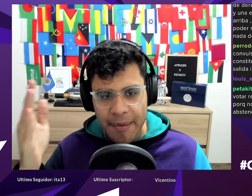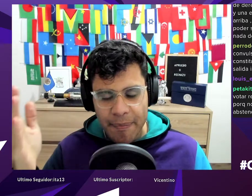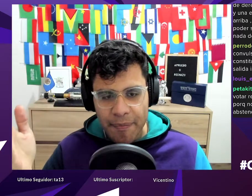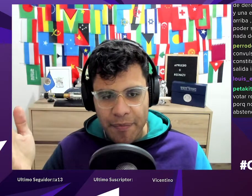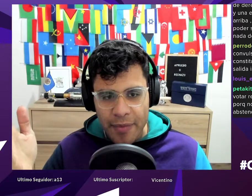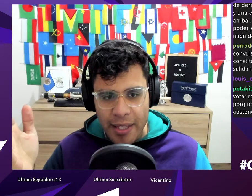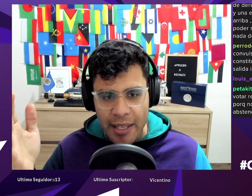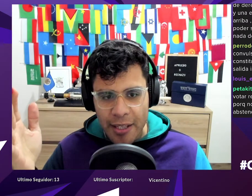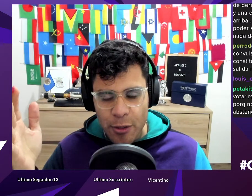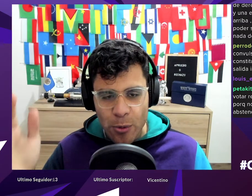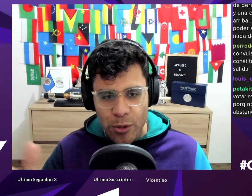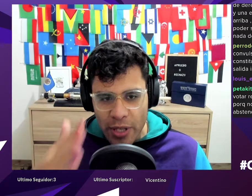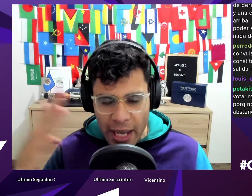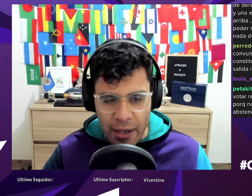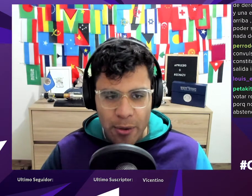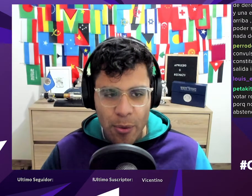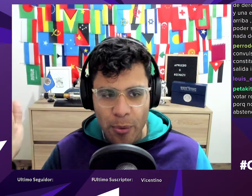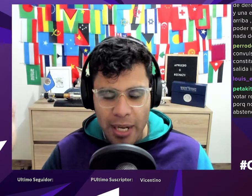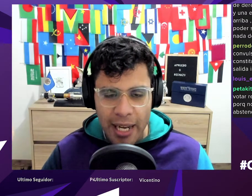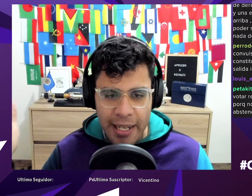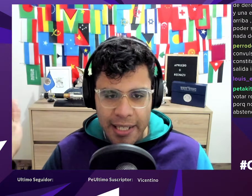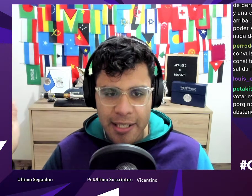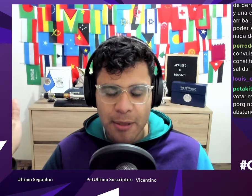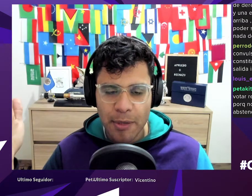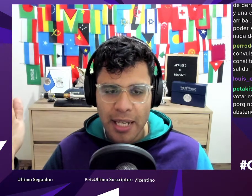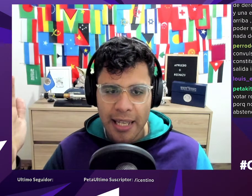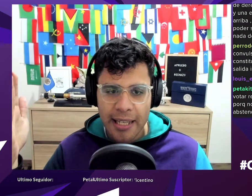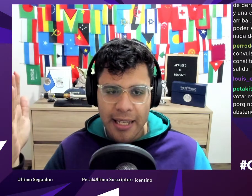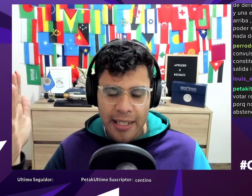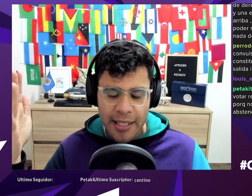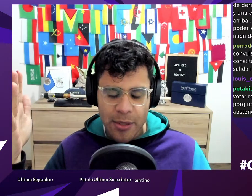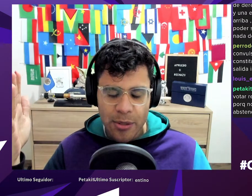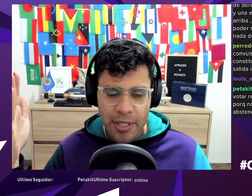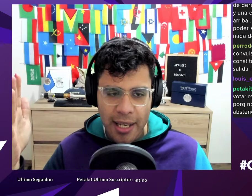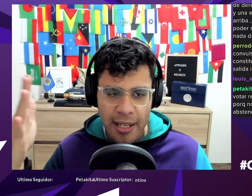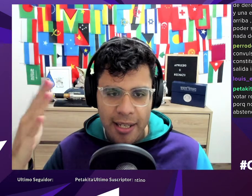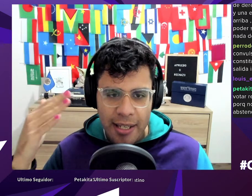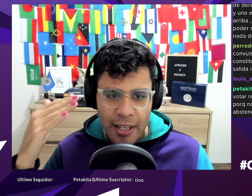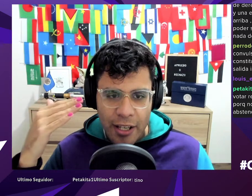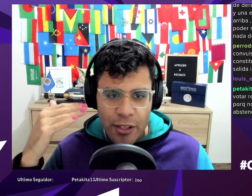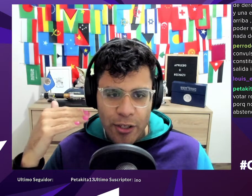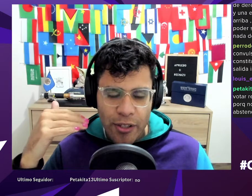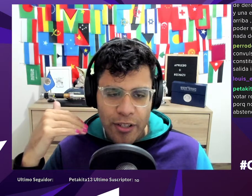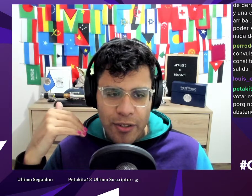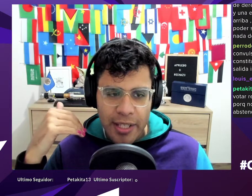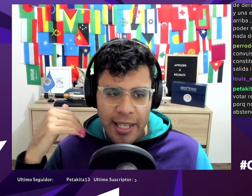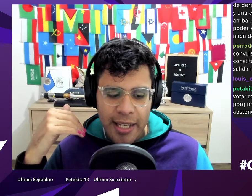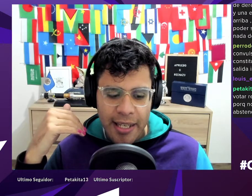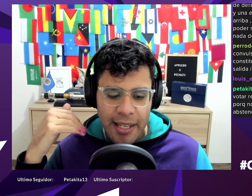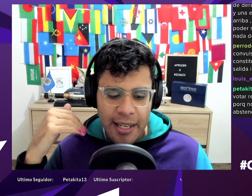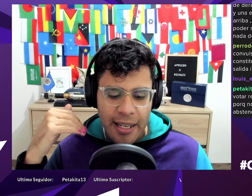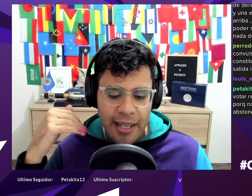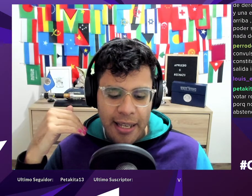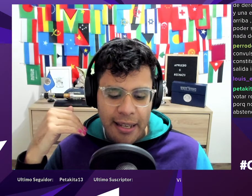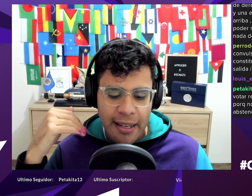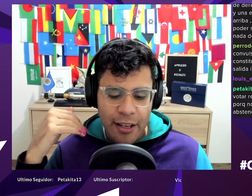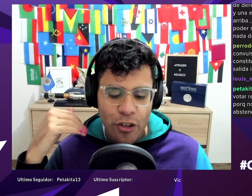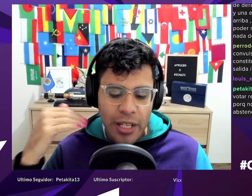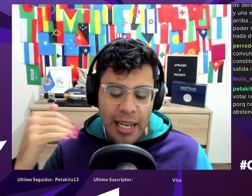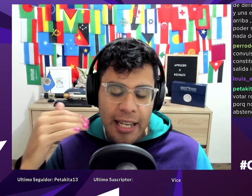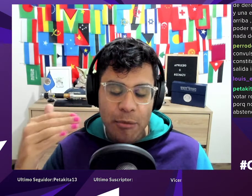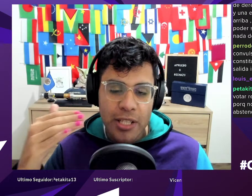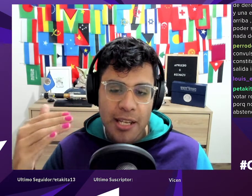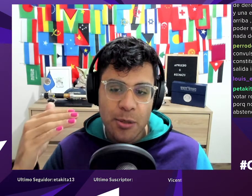que eh solucionar una crisis como la del estallido social yo creo que eh